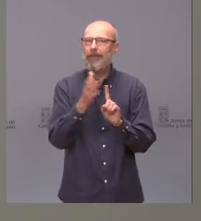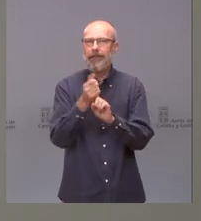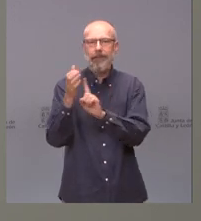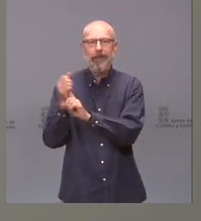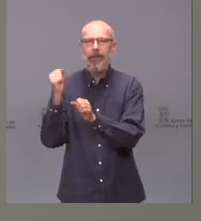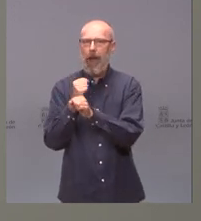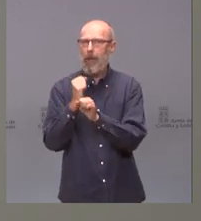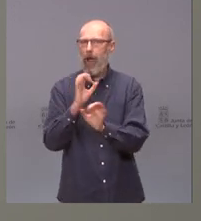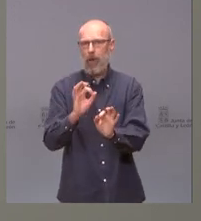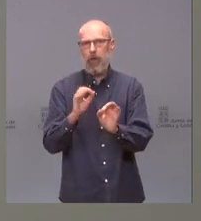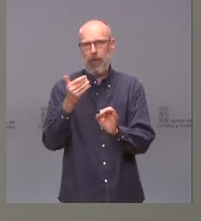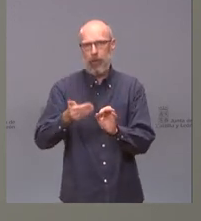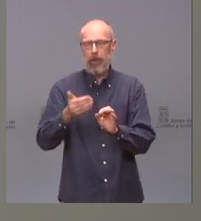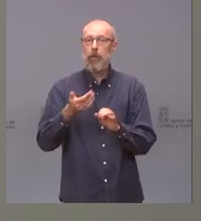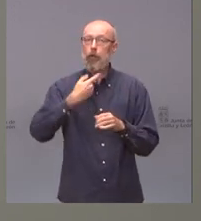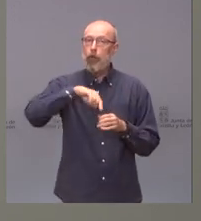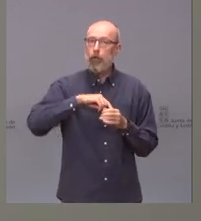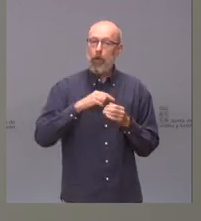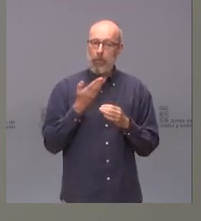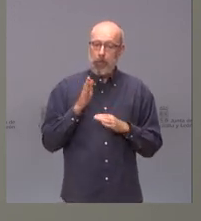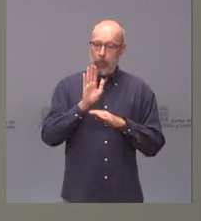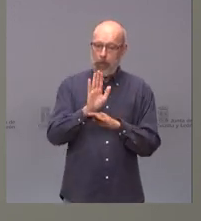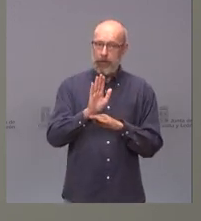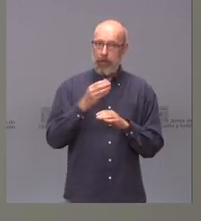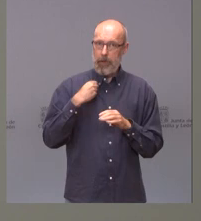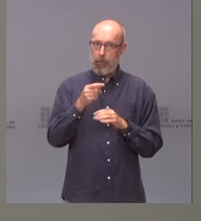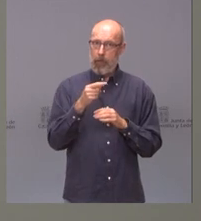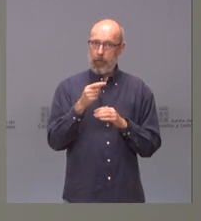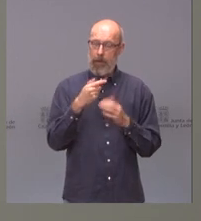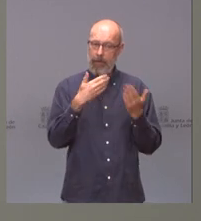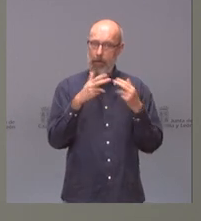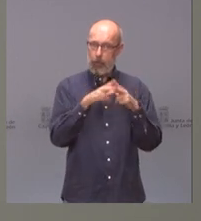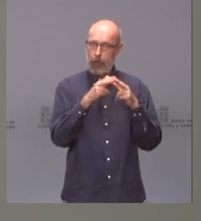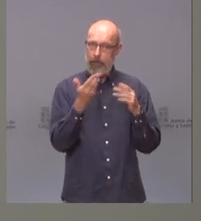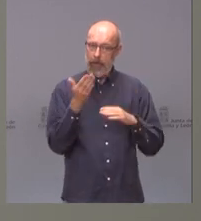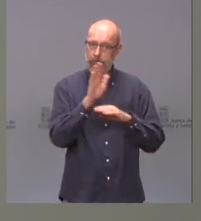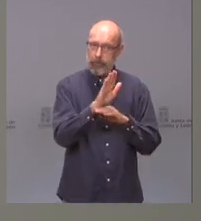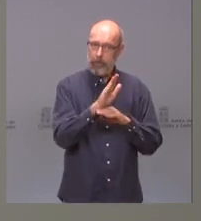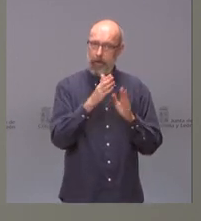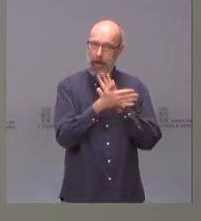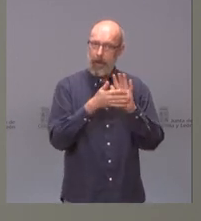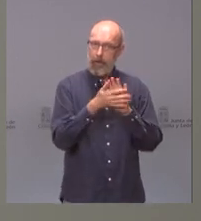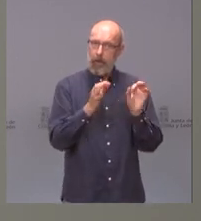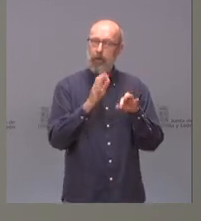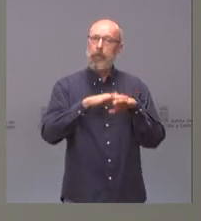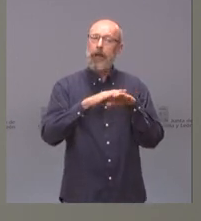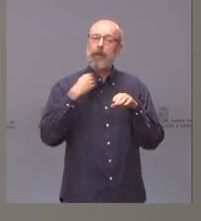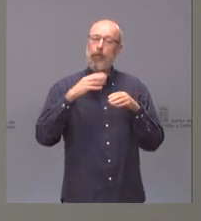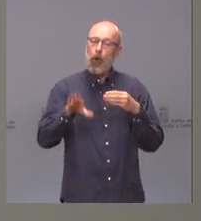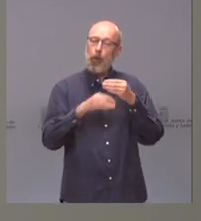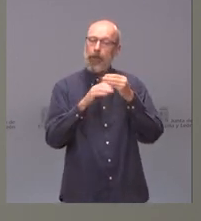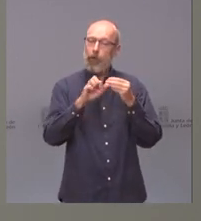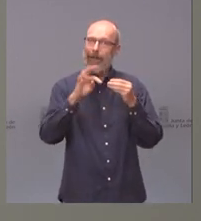alternativa que hemos dado y que hemos presentado al diálogo social respecto a que no haya complementos a los ERTE